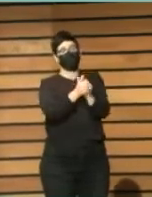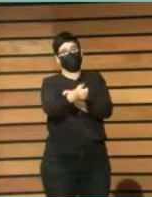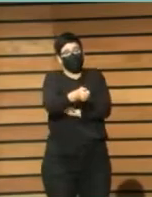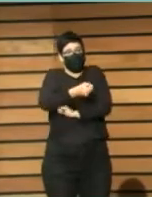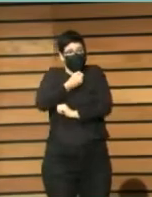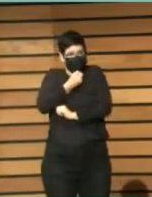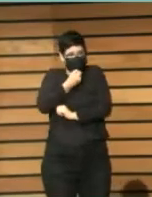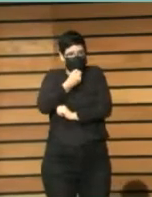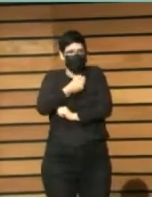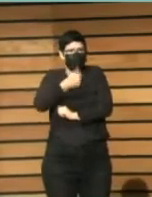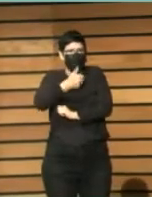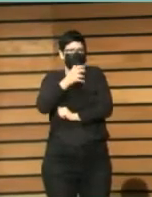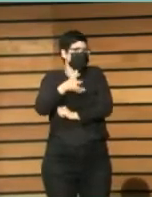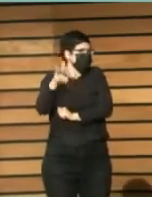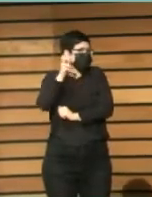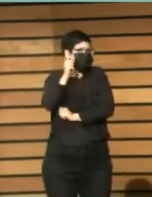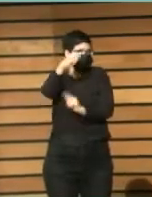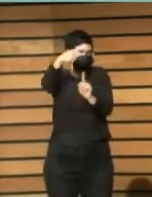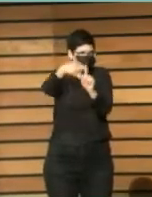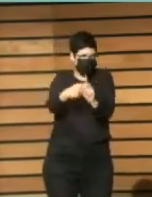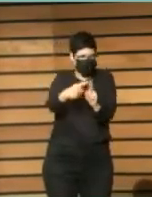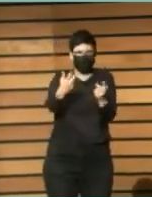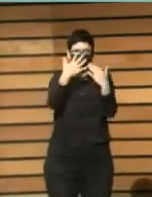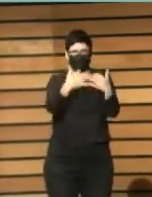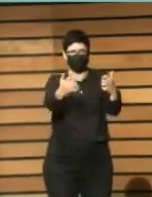¿mejor? Vale.